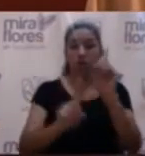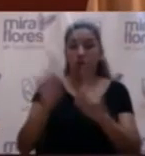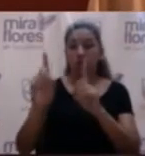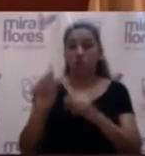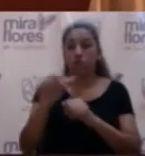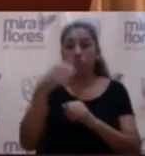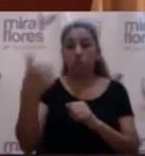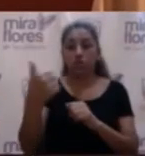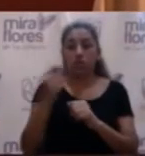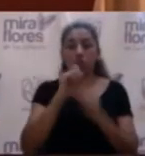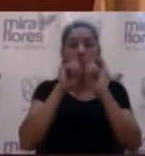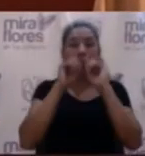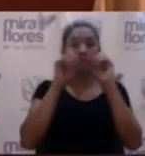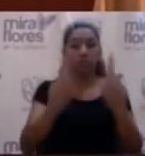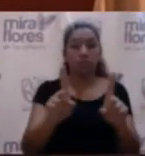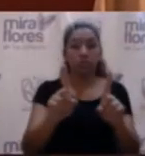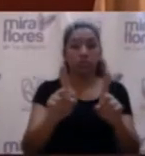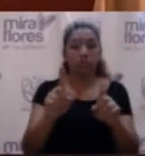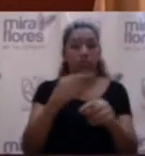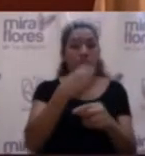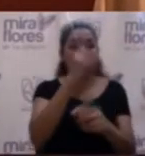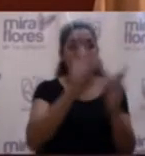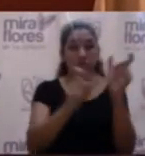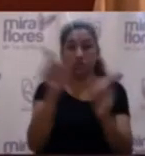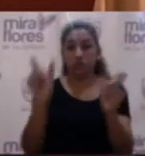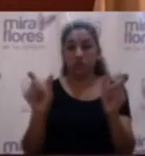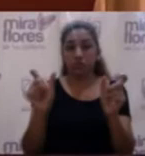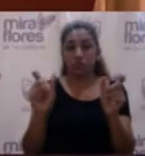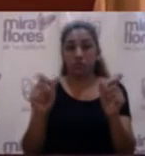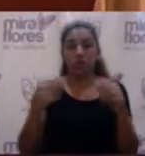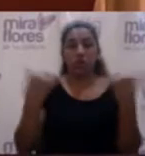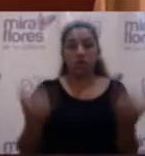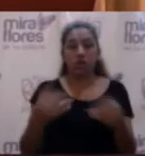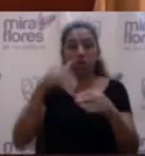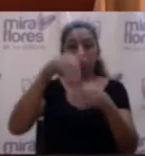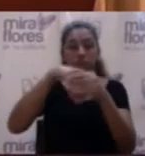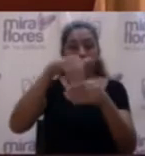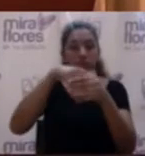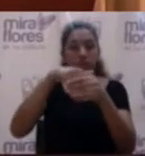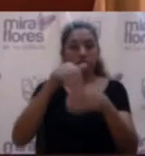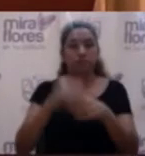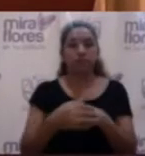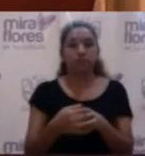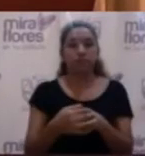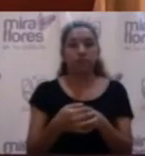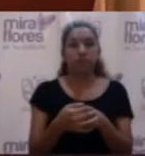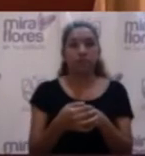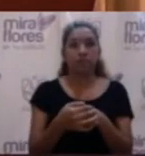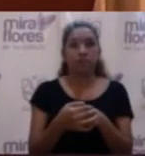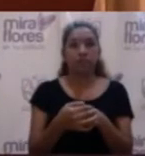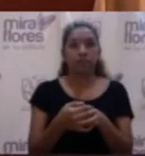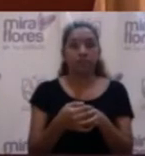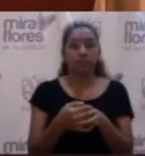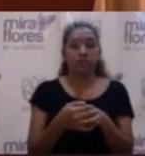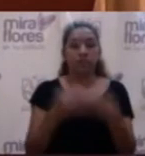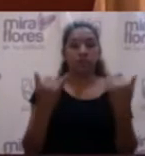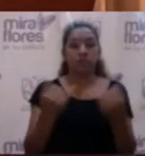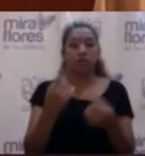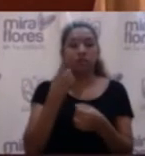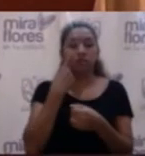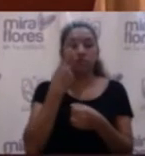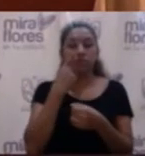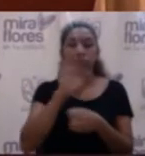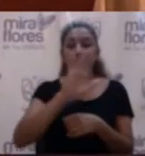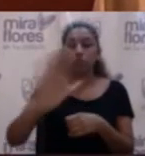otra intervención de algún miembro del Consejo, procederíamos a votar. No habiendo intervenciones, vamos a proceder al